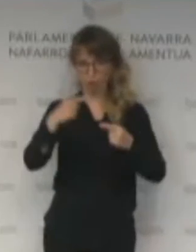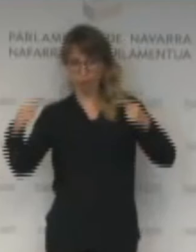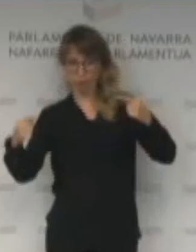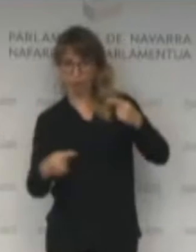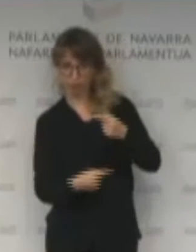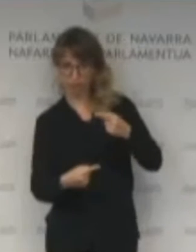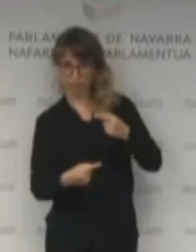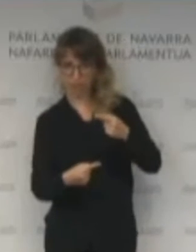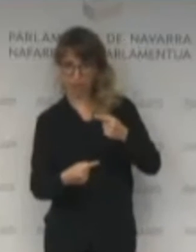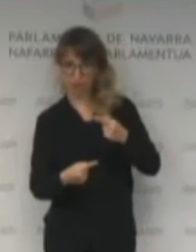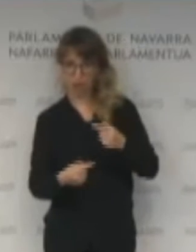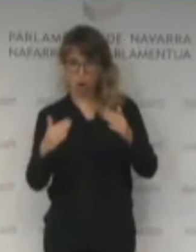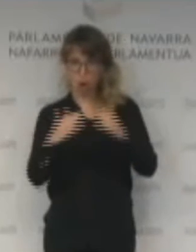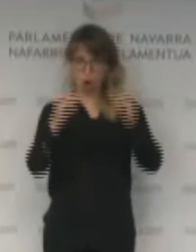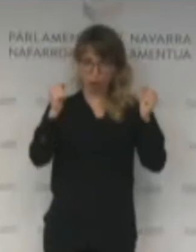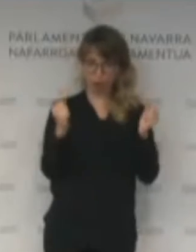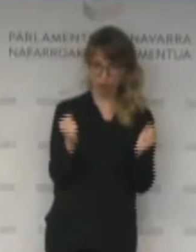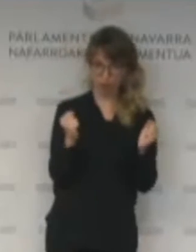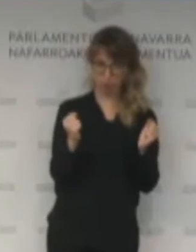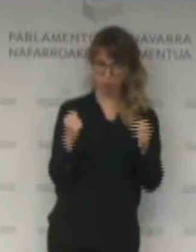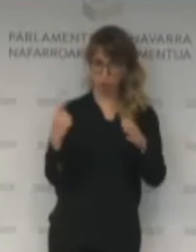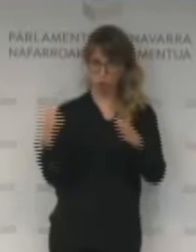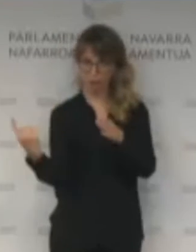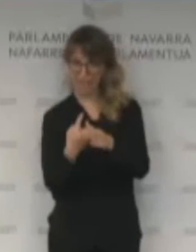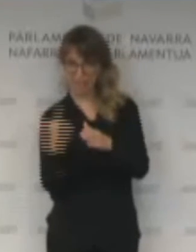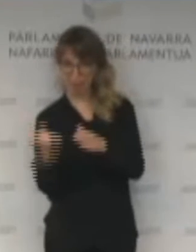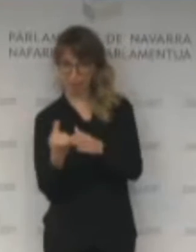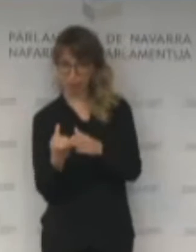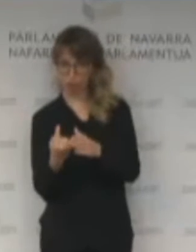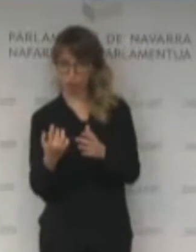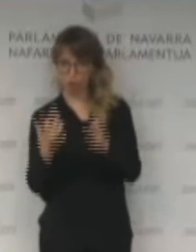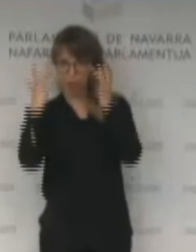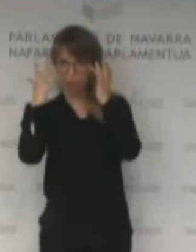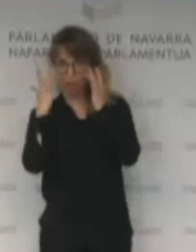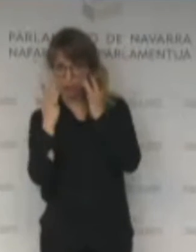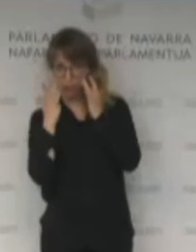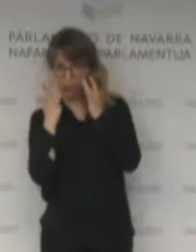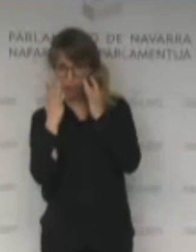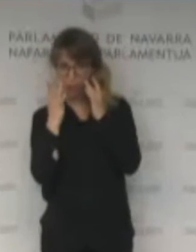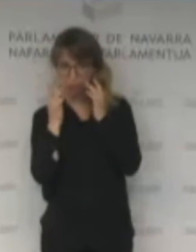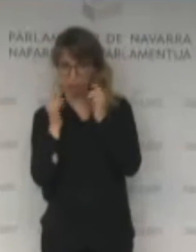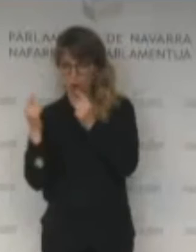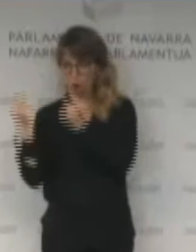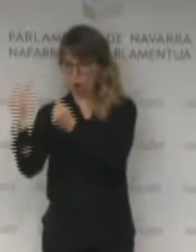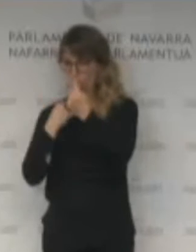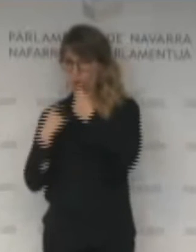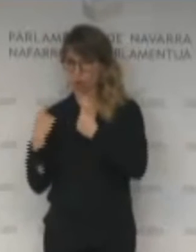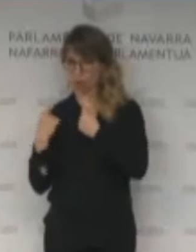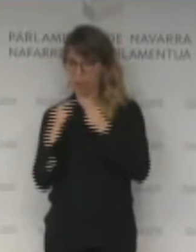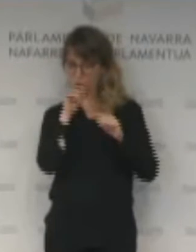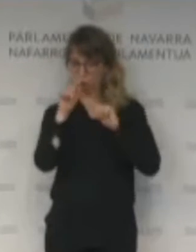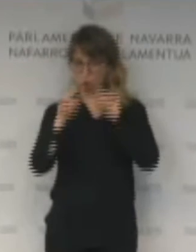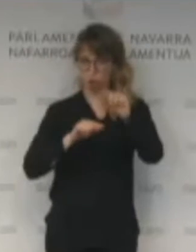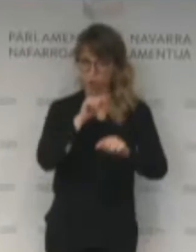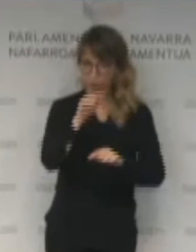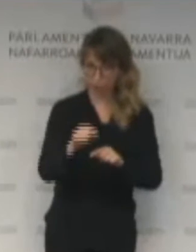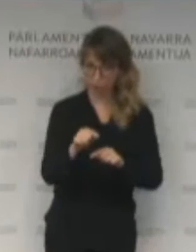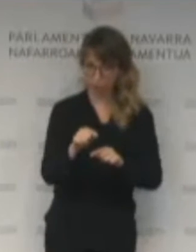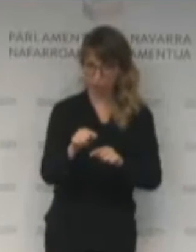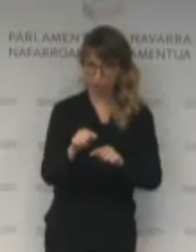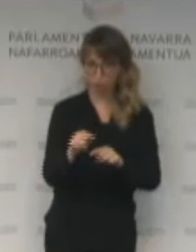confinamiento, el aislamiento, higiene, contagiar, contagiarse, infectar,